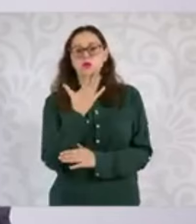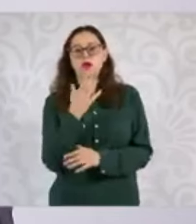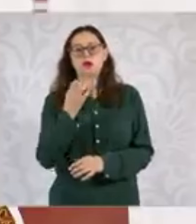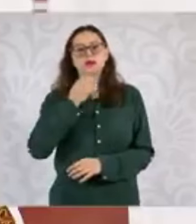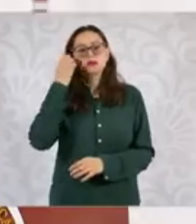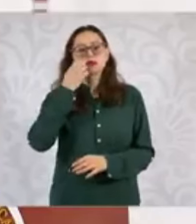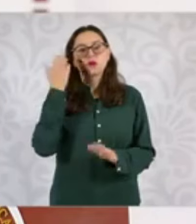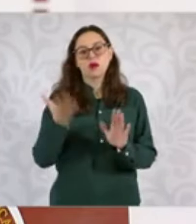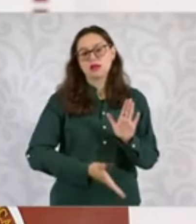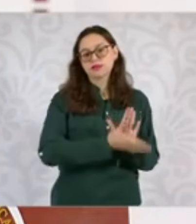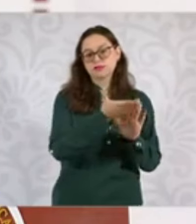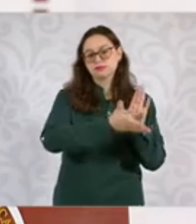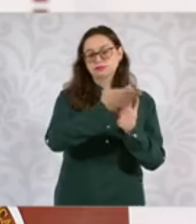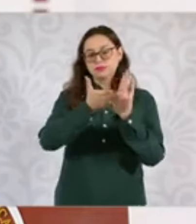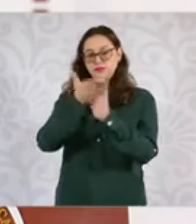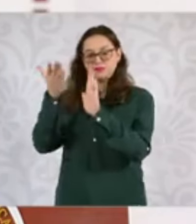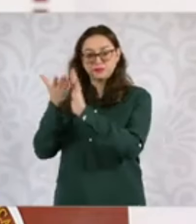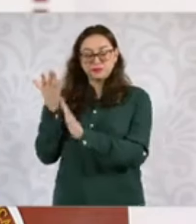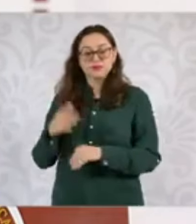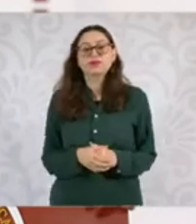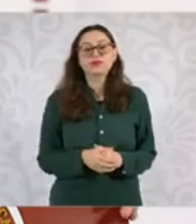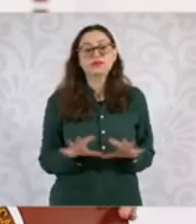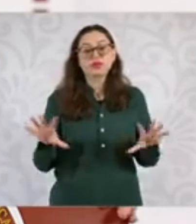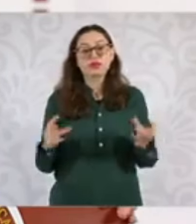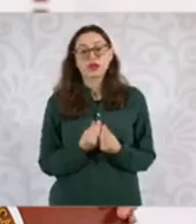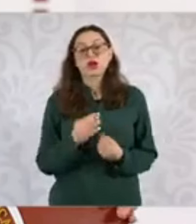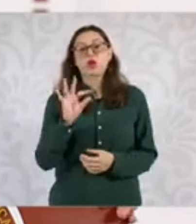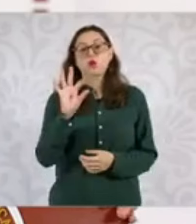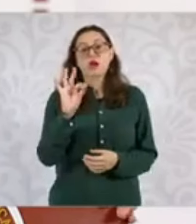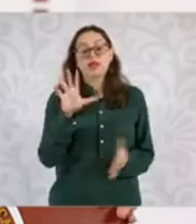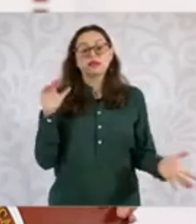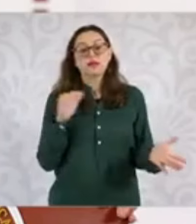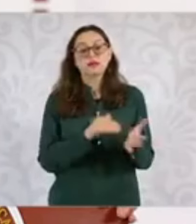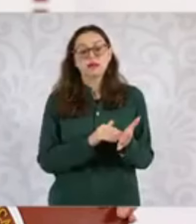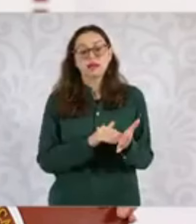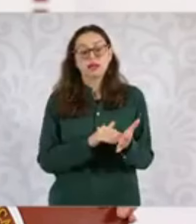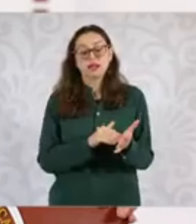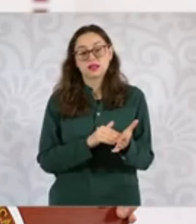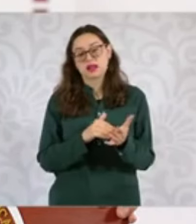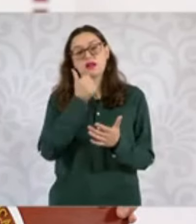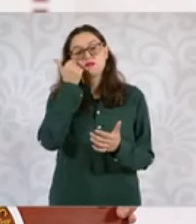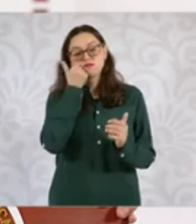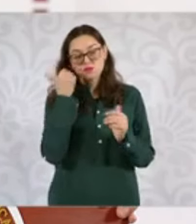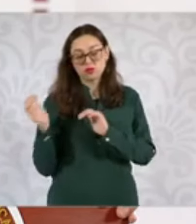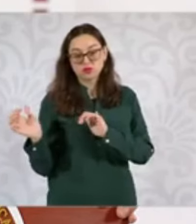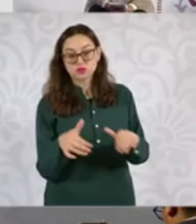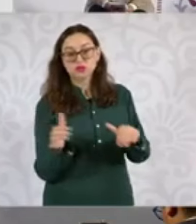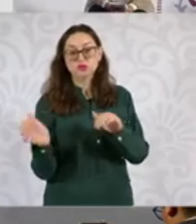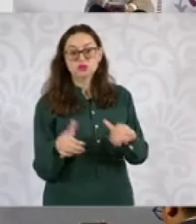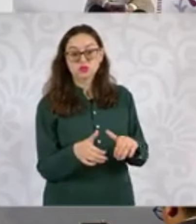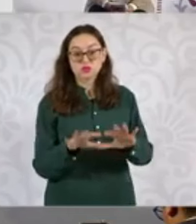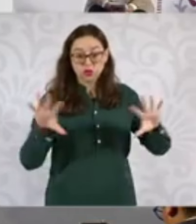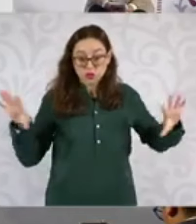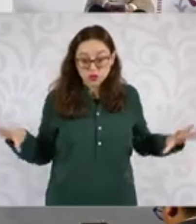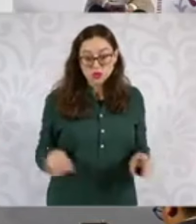República, nos daría un total de 40 mil nuevos lugares y llegaría a